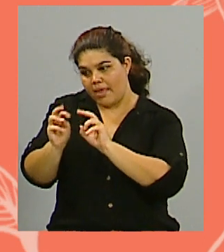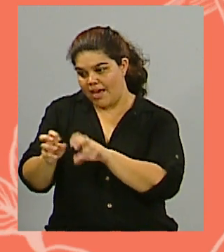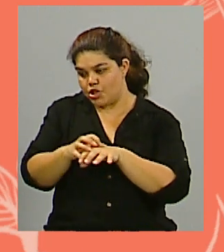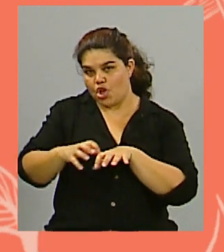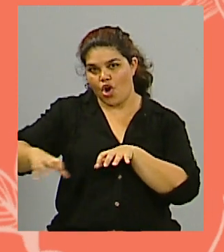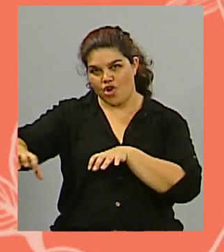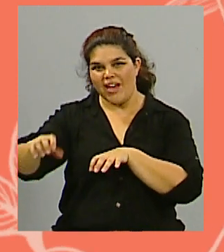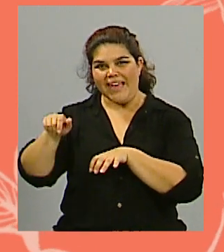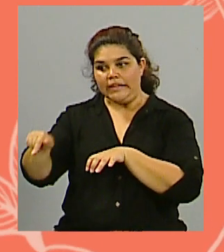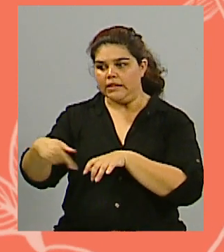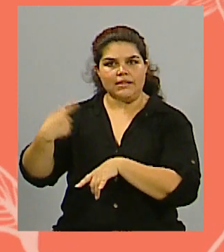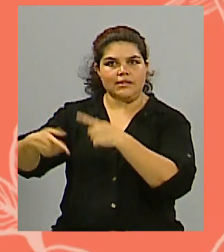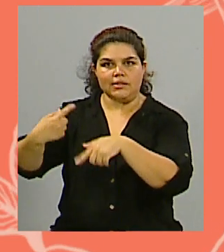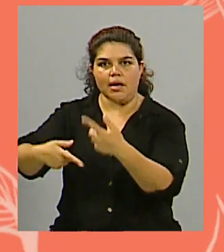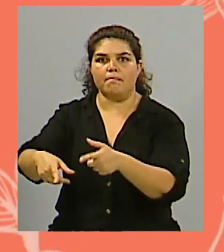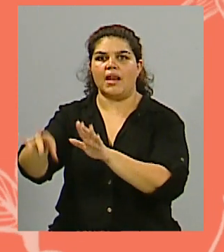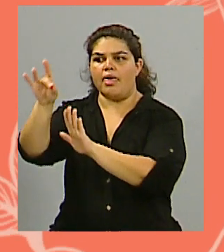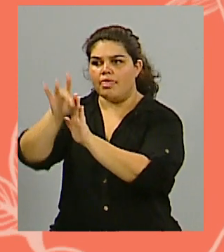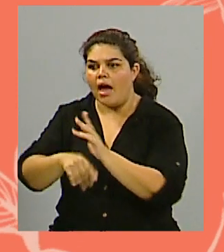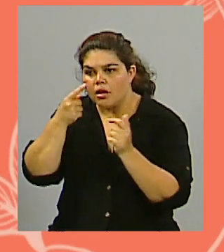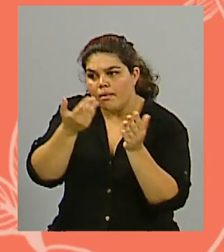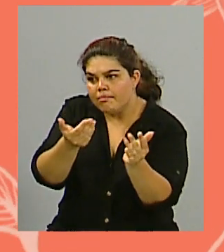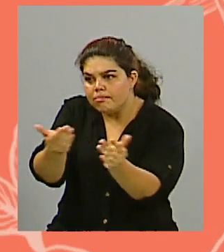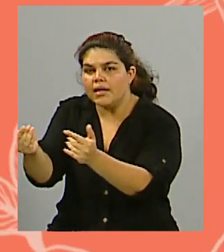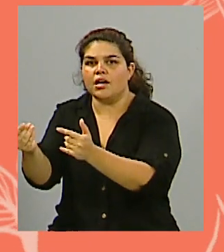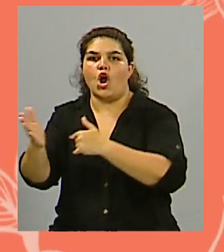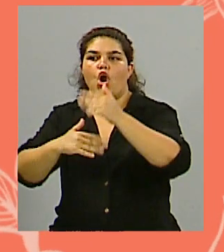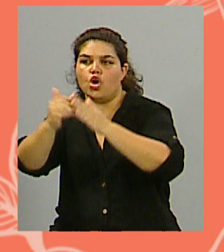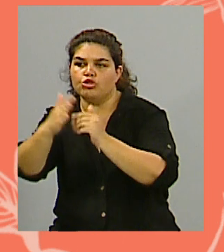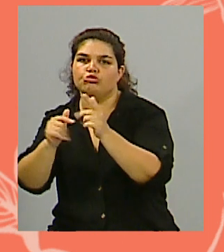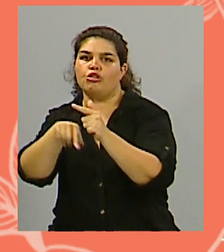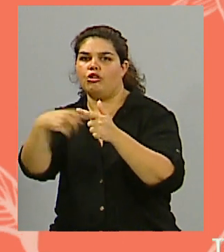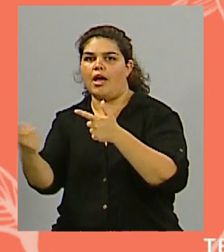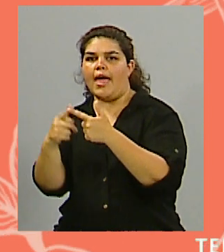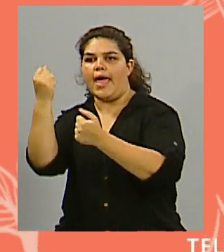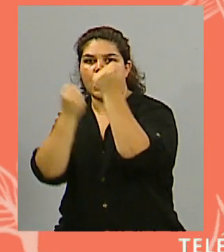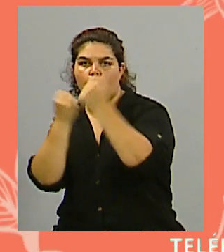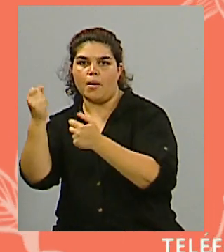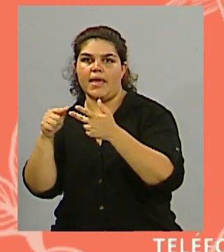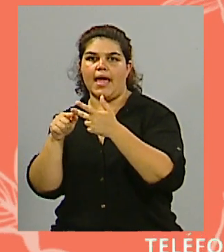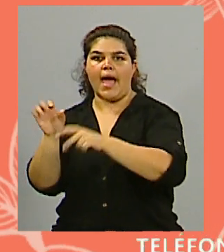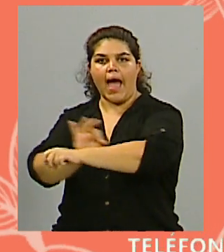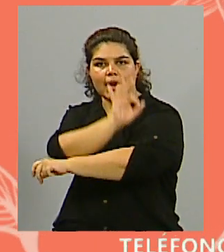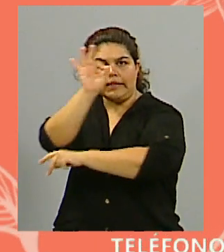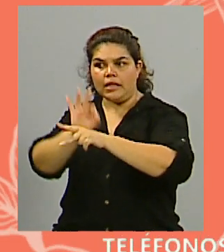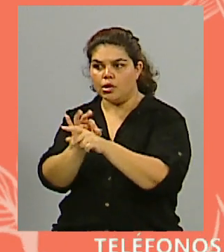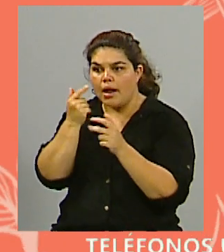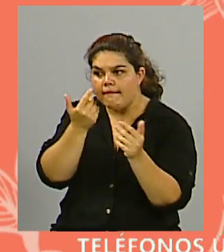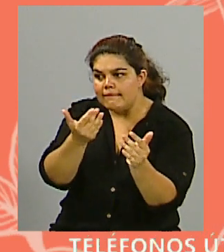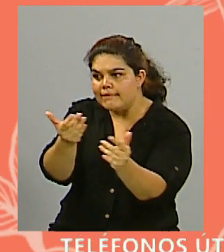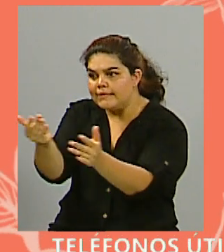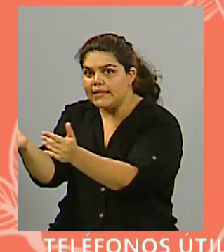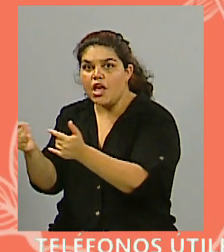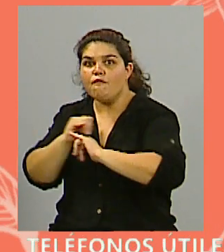obviamente, constantemente nos da datos, tanto del gremio de la construcción, como de la economía, como de la arquitectura, y hoy es difícil, porque